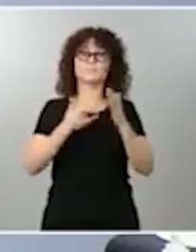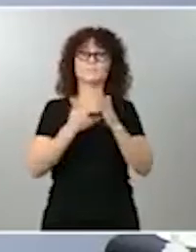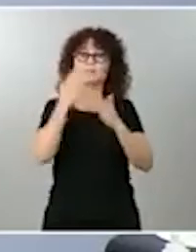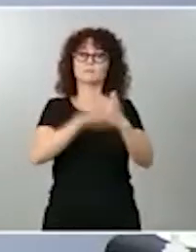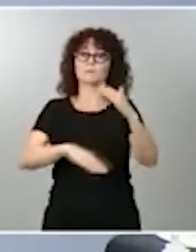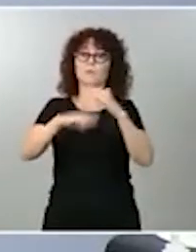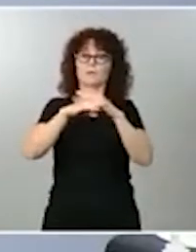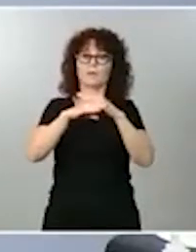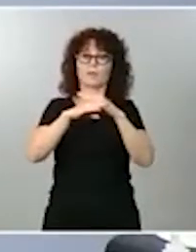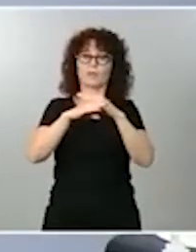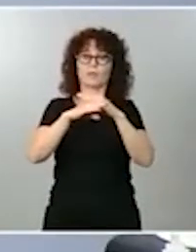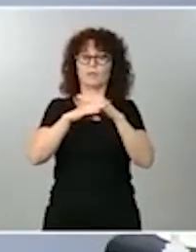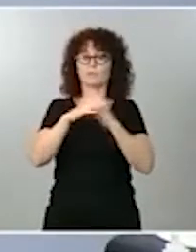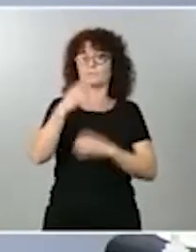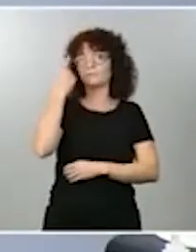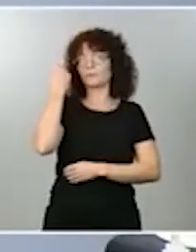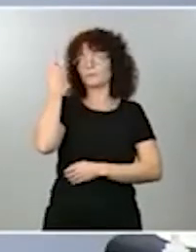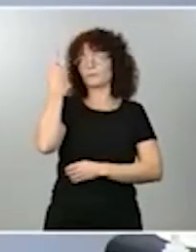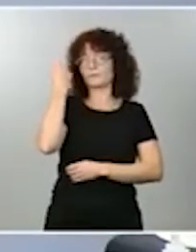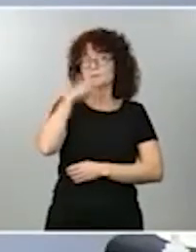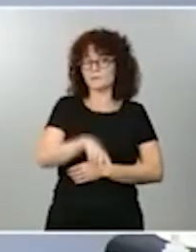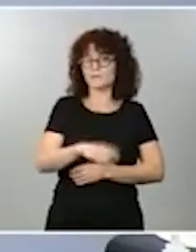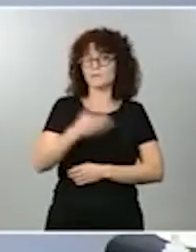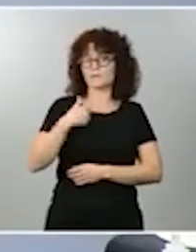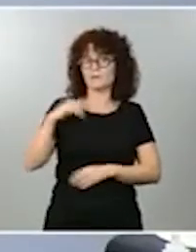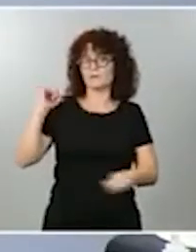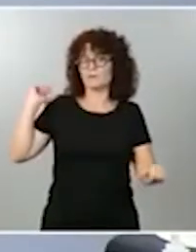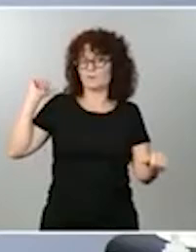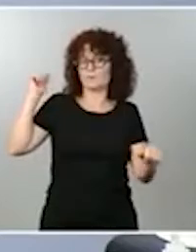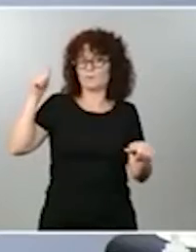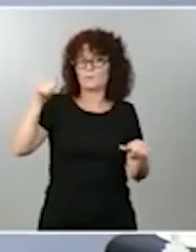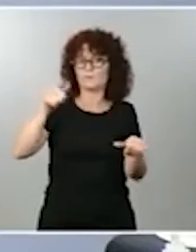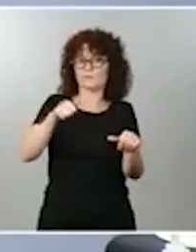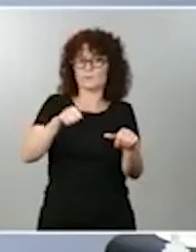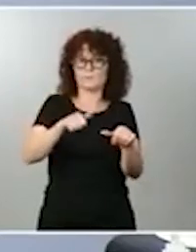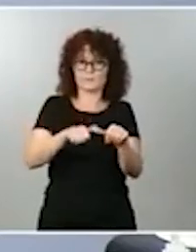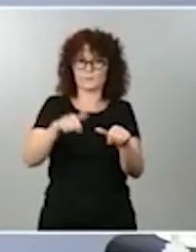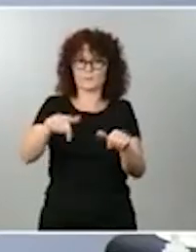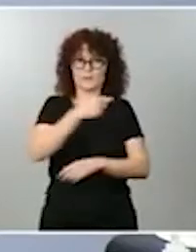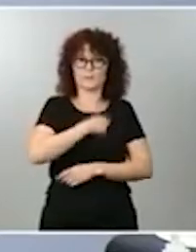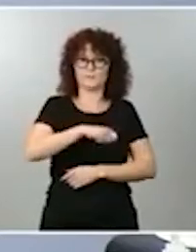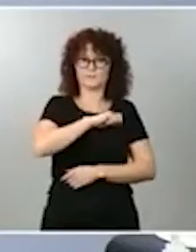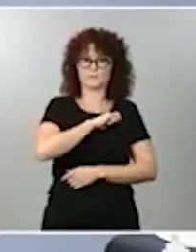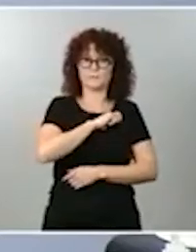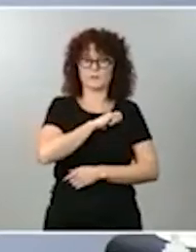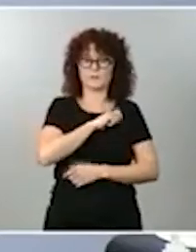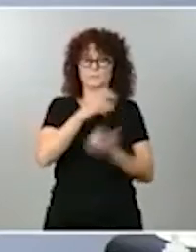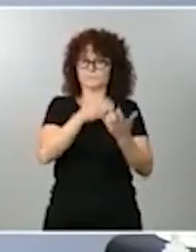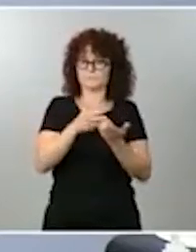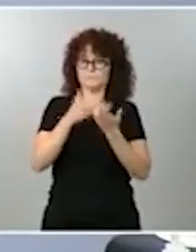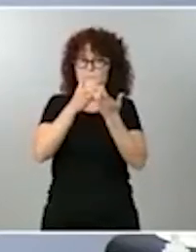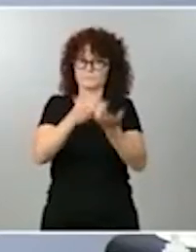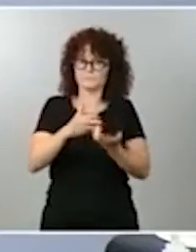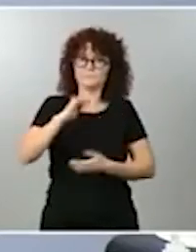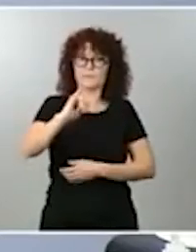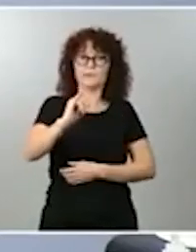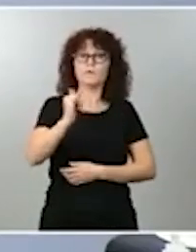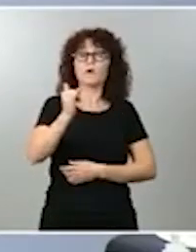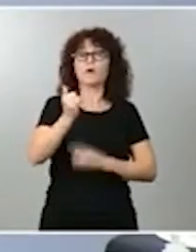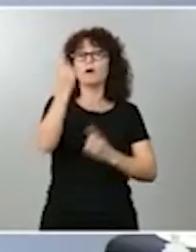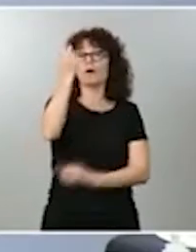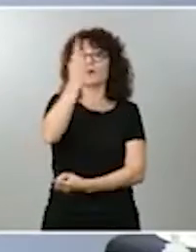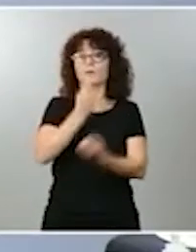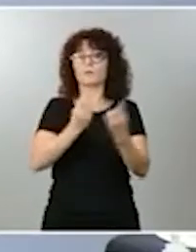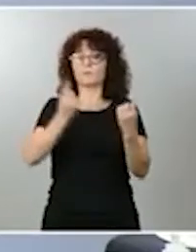que ya tienen una trayectoria consolidada en nuestro país, pero, desgraciadamente, en algunos casos se